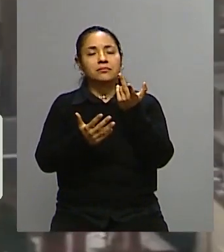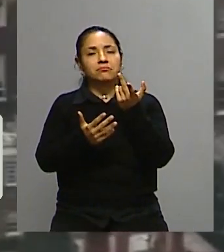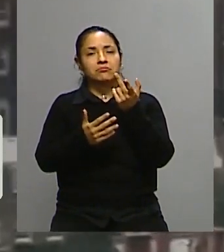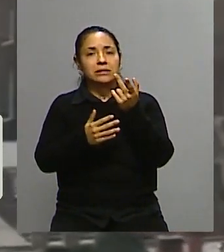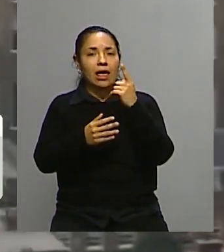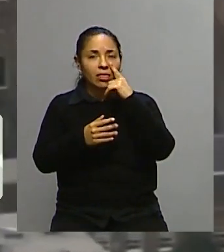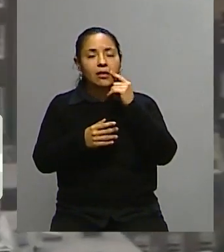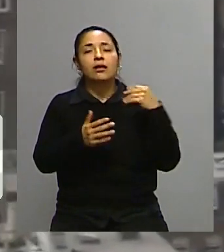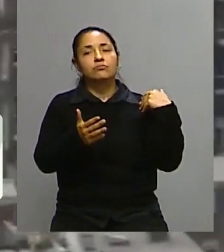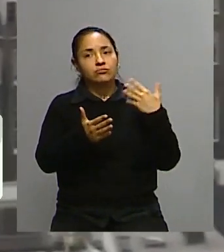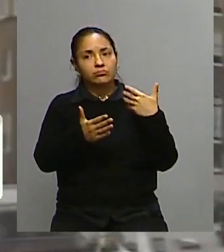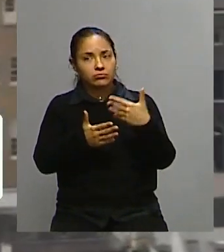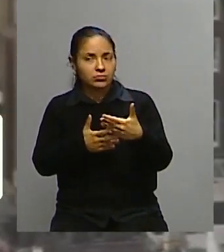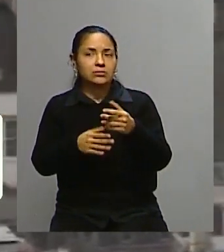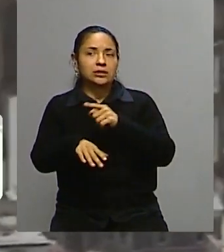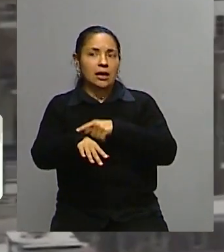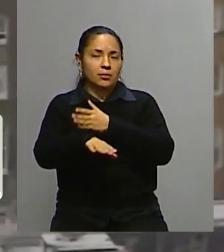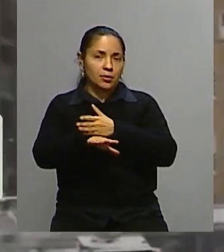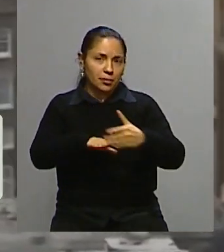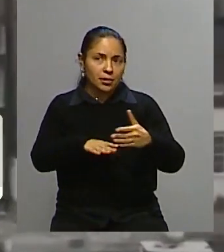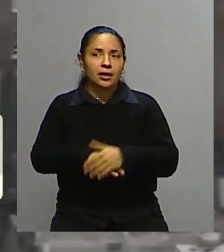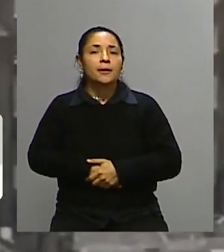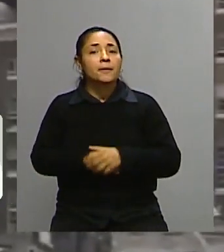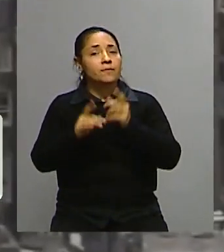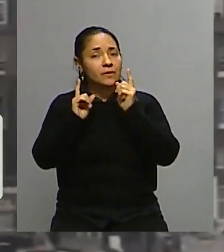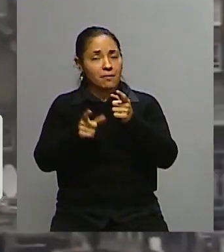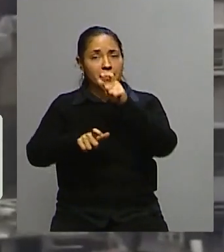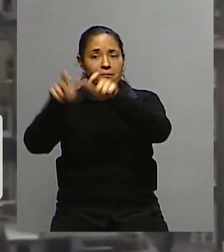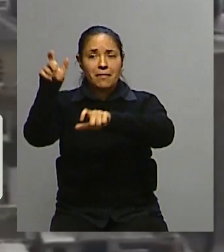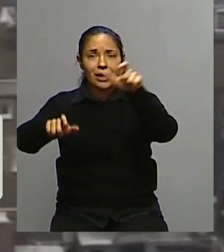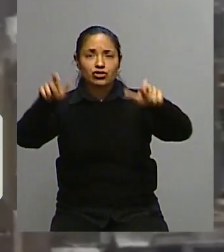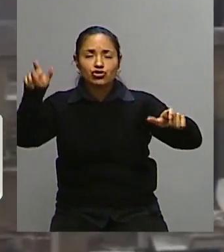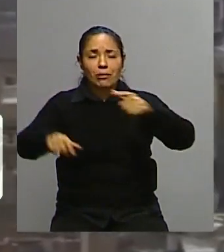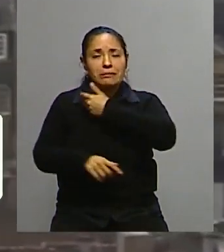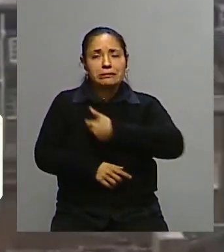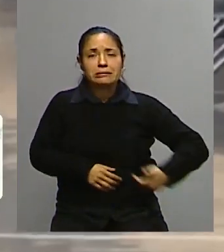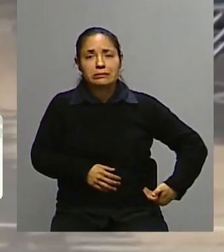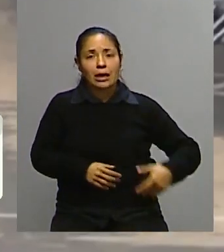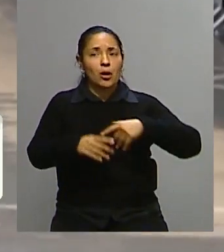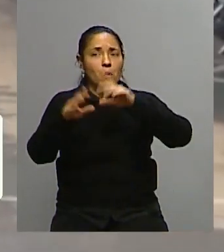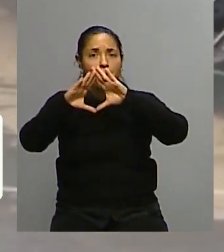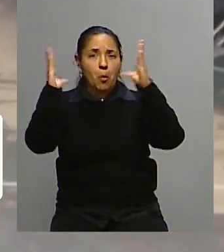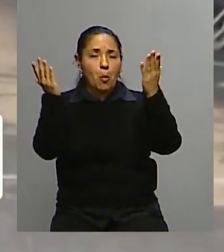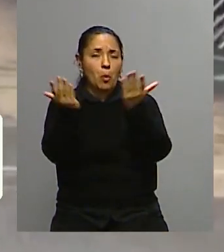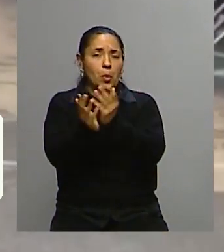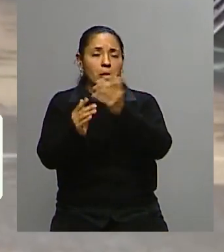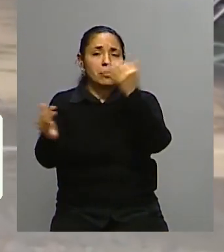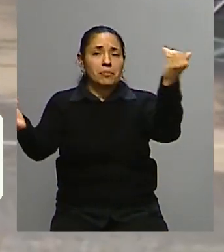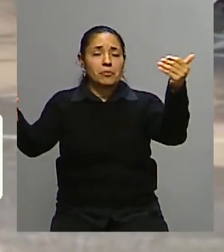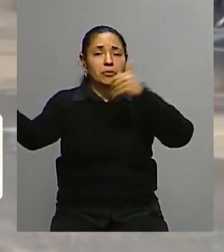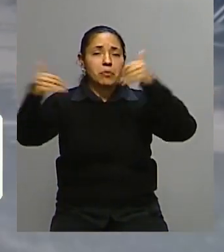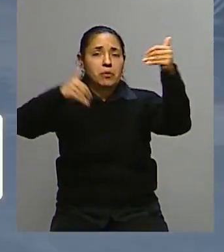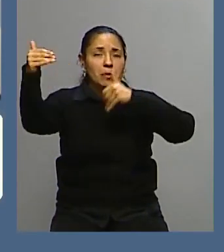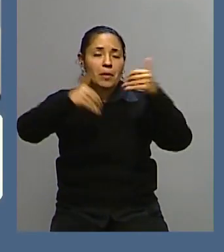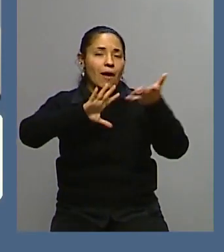Y además, también la presencia de mandatarios de distintas partes del mundo, que obviamente van a marcar presencia y a cumplir con este